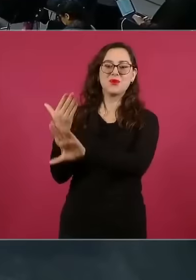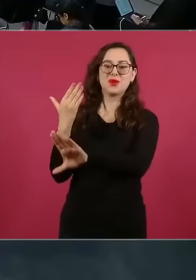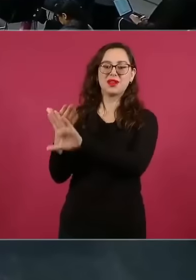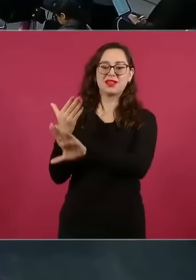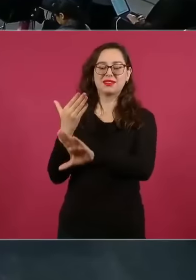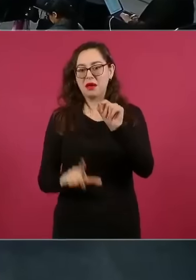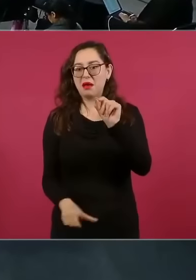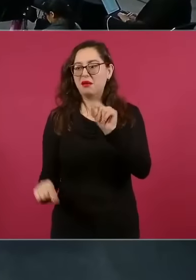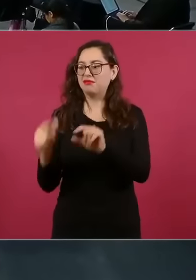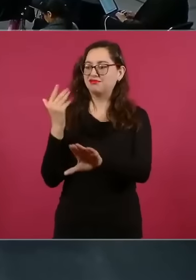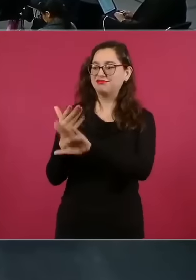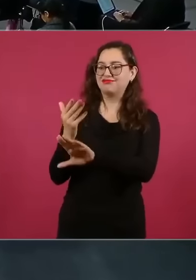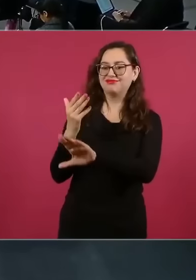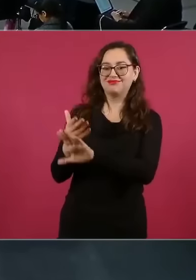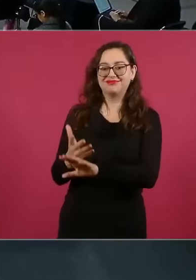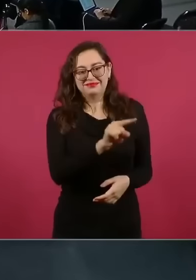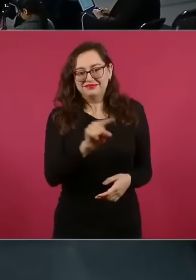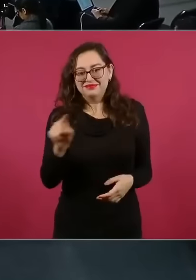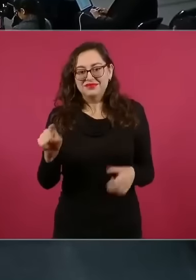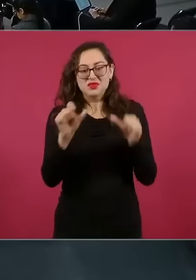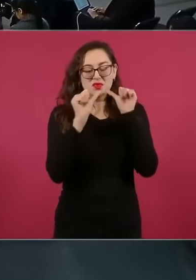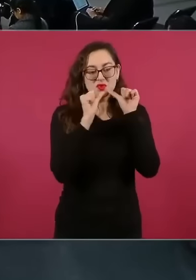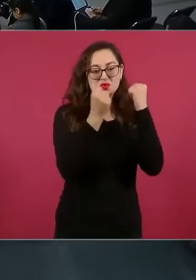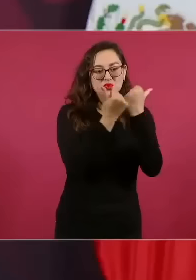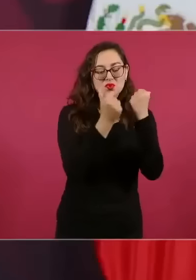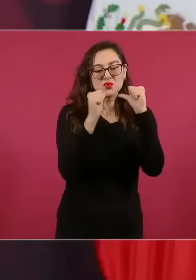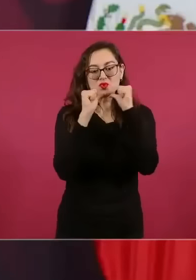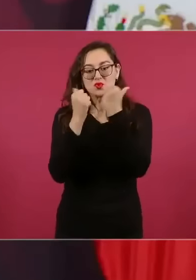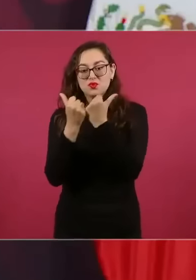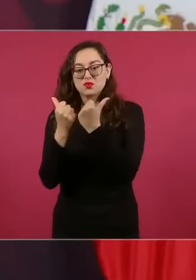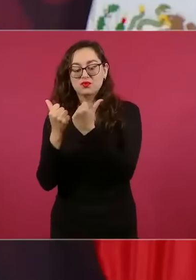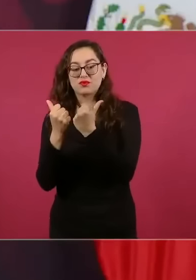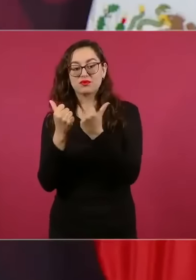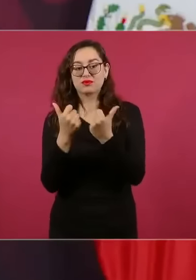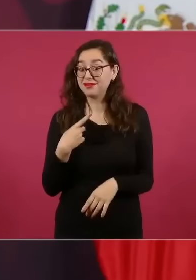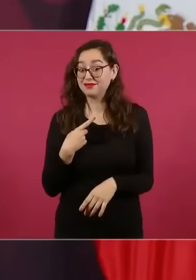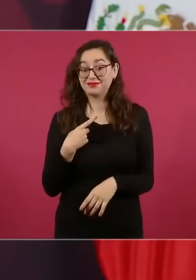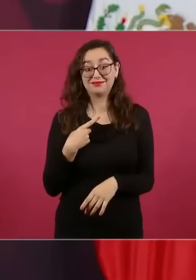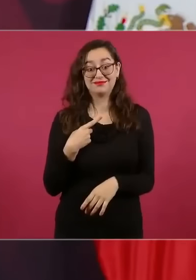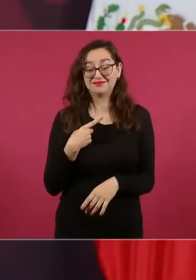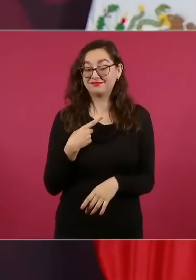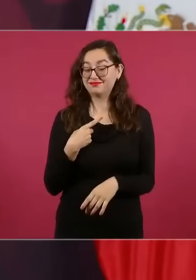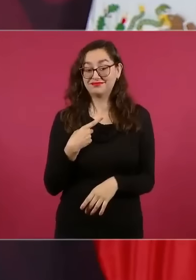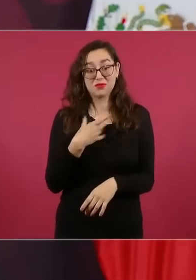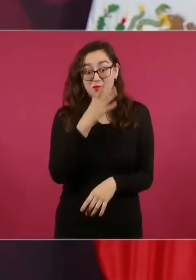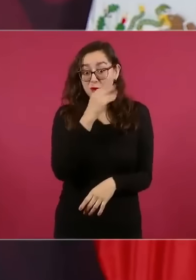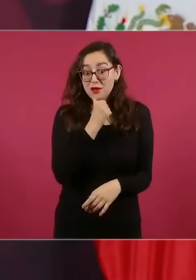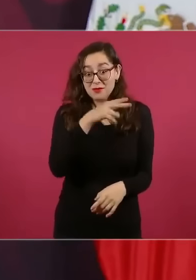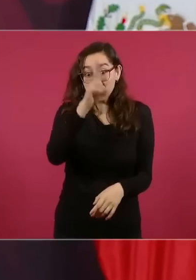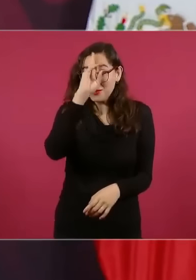reciben esas donaciones no son partidos políticos no pueden